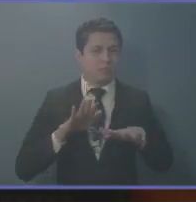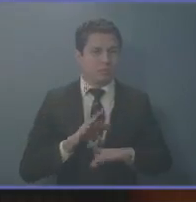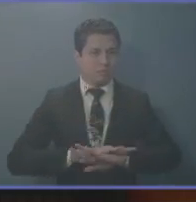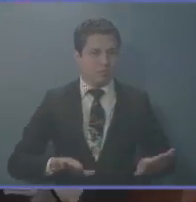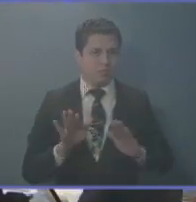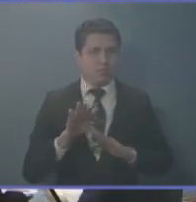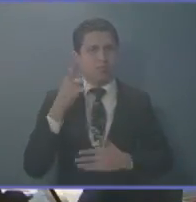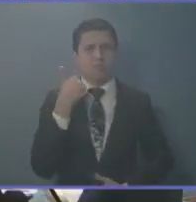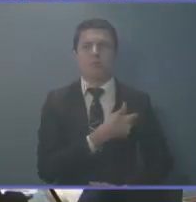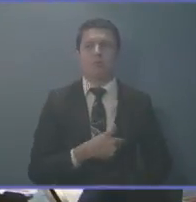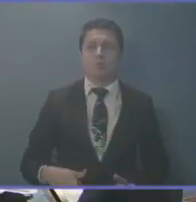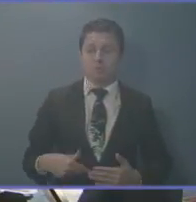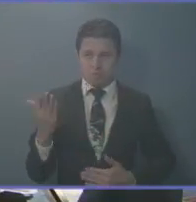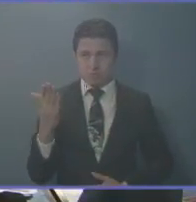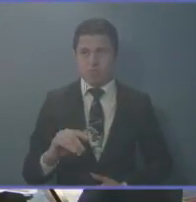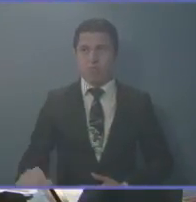Presidente.